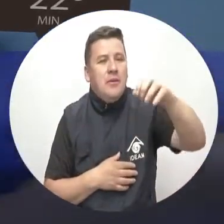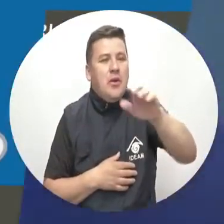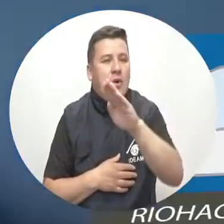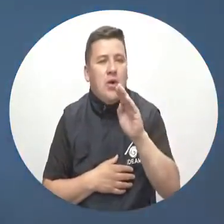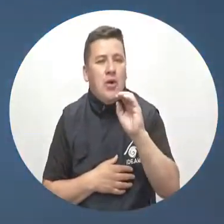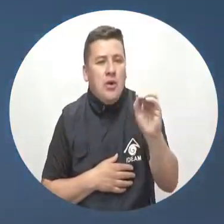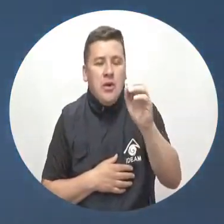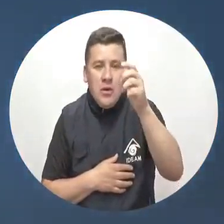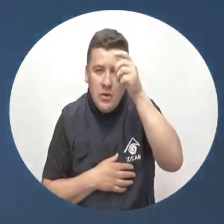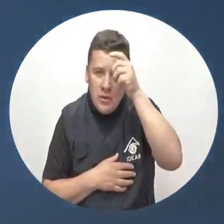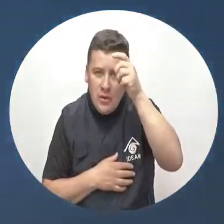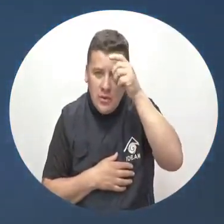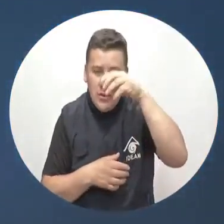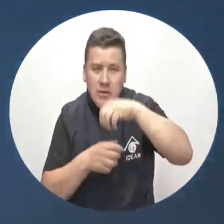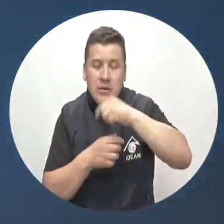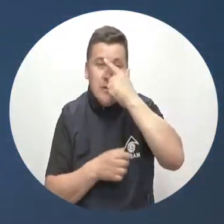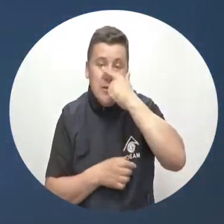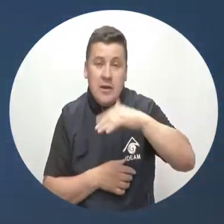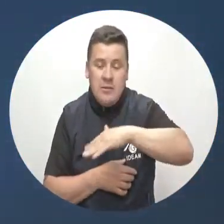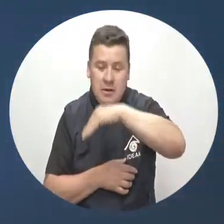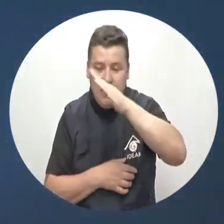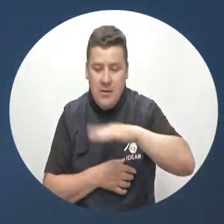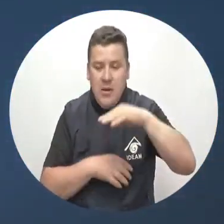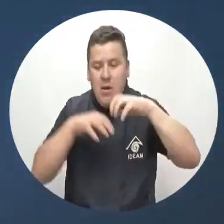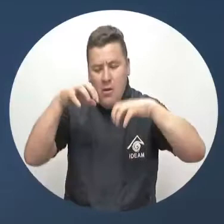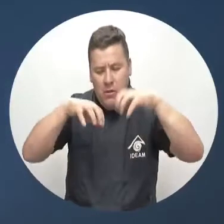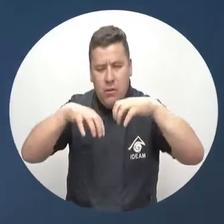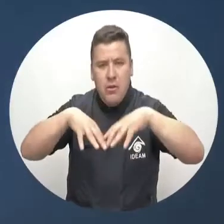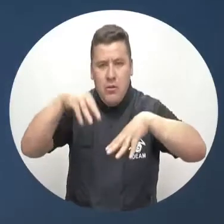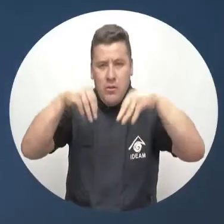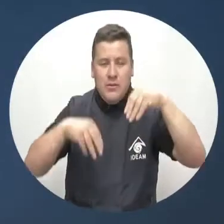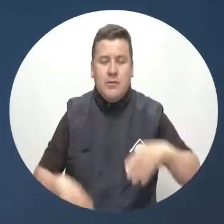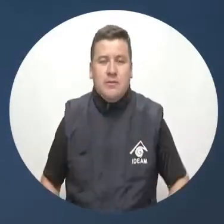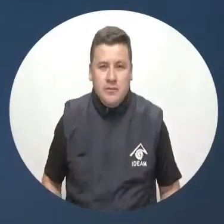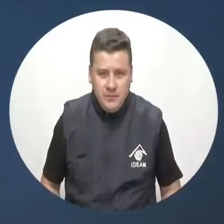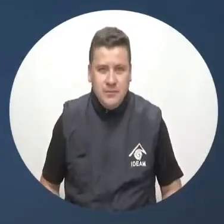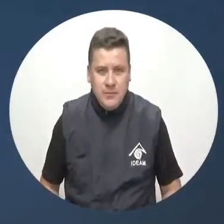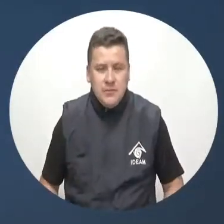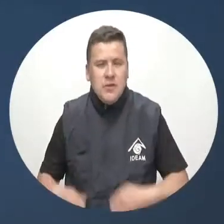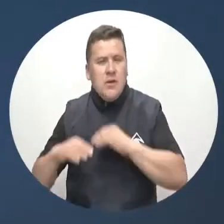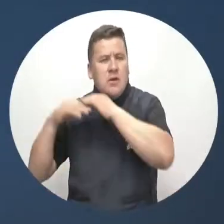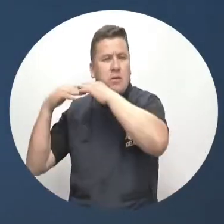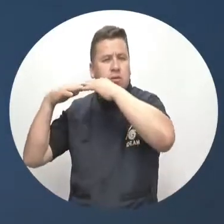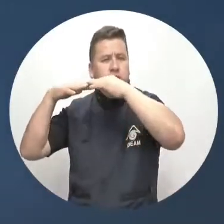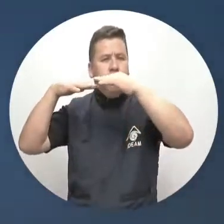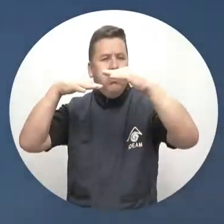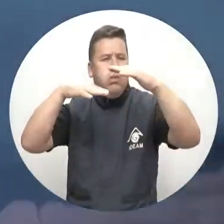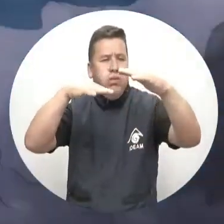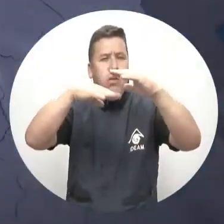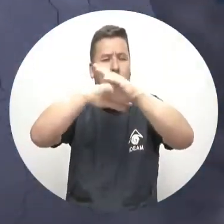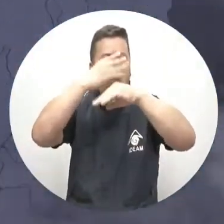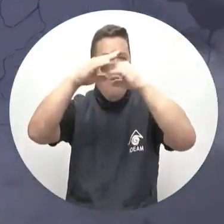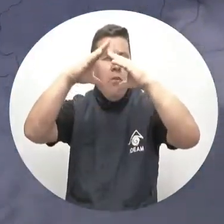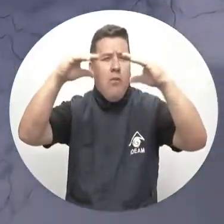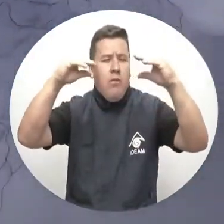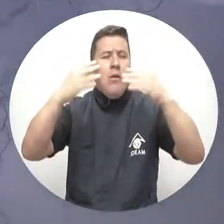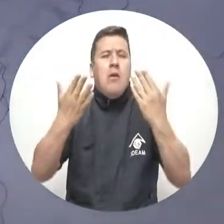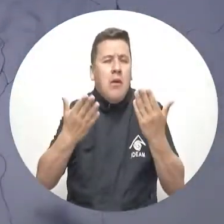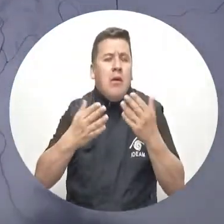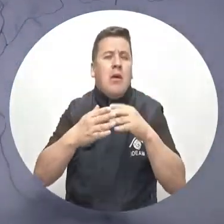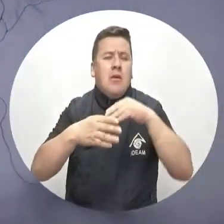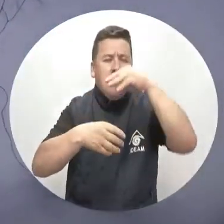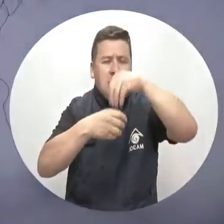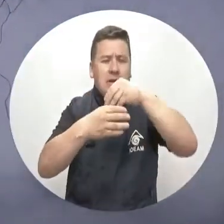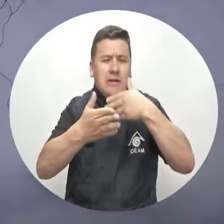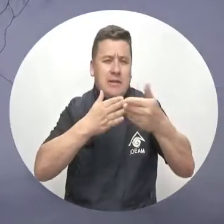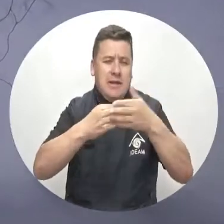Nevada de Santa Marta. Nubes pasajeras surcarán el horizonte y ocasionalmente cubrirán la luna sobre San Andrés y Providencia.